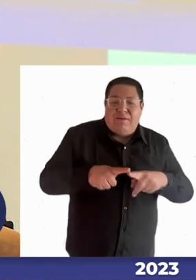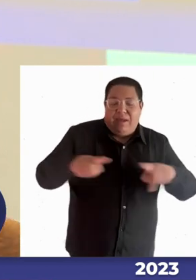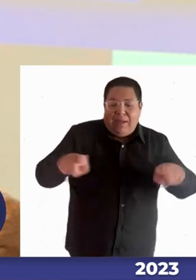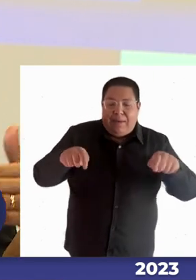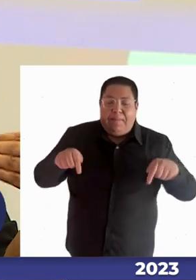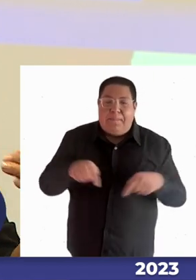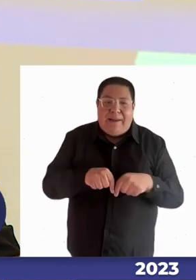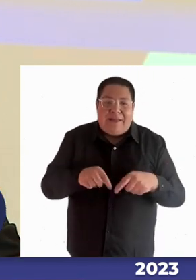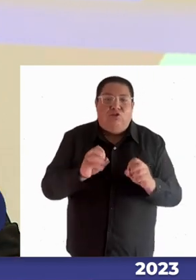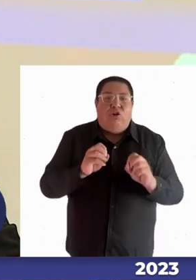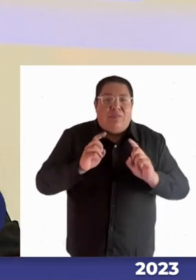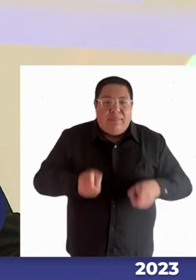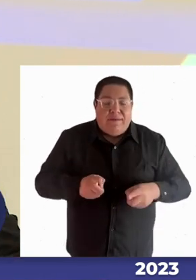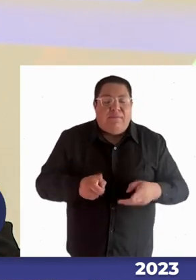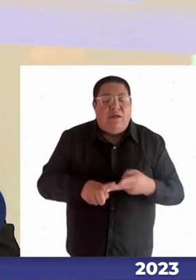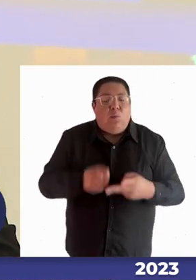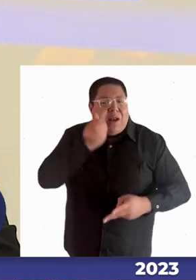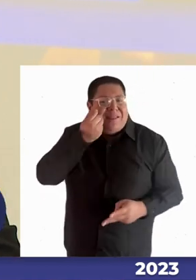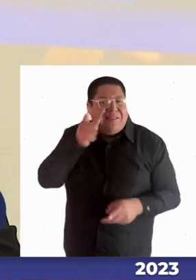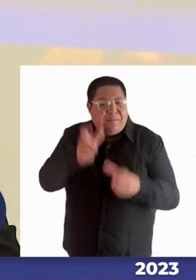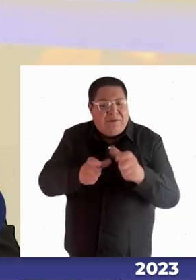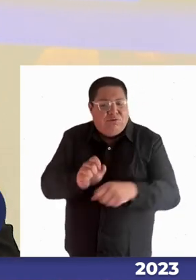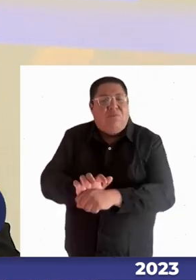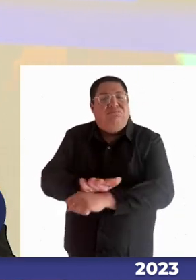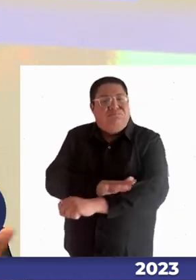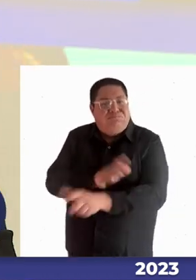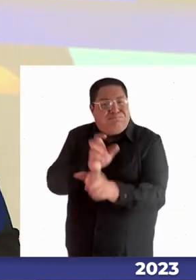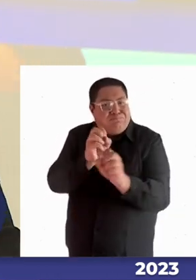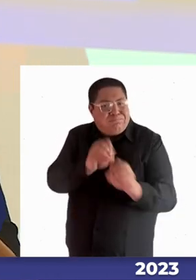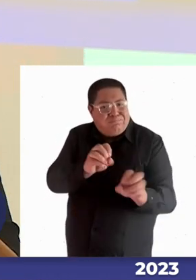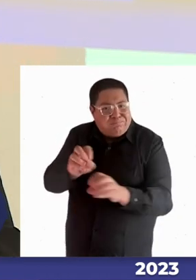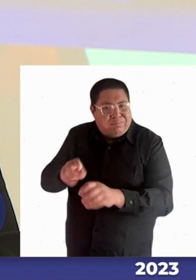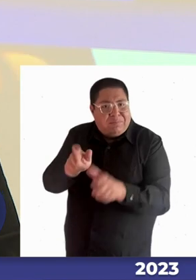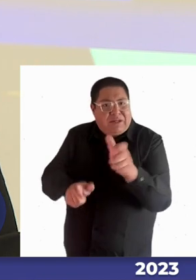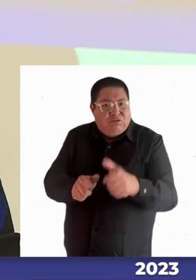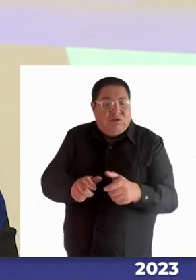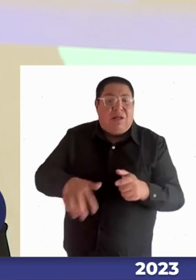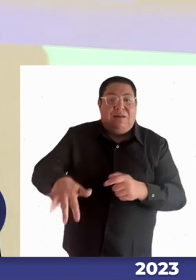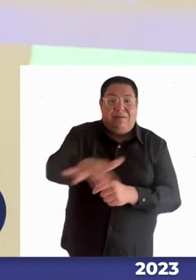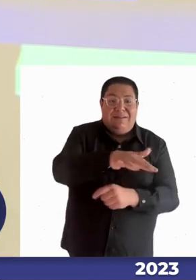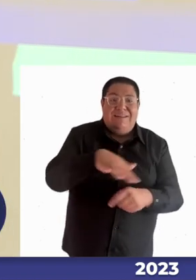es de entender y sensibilizar también a la comunidad. Y lo digo a propósito